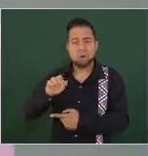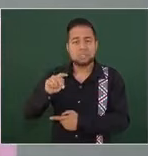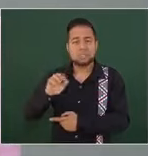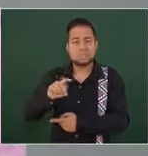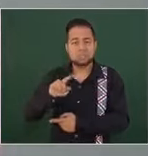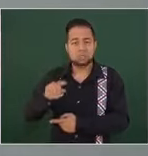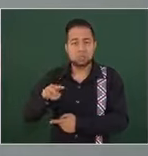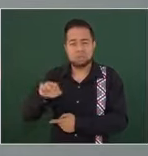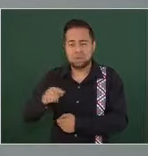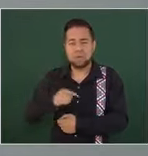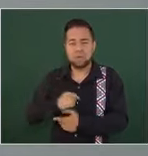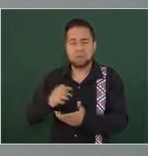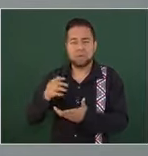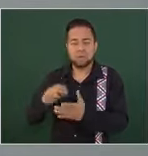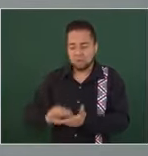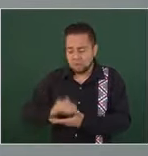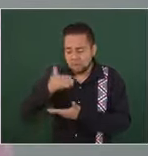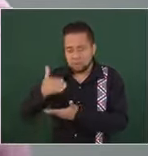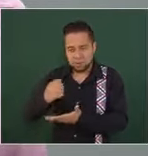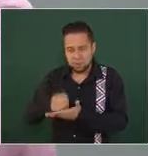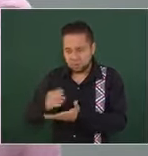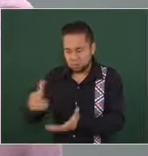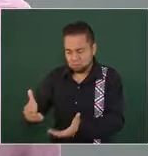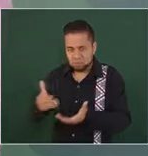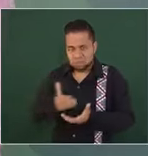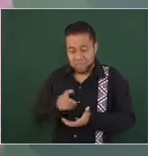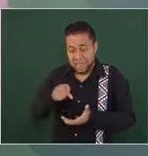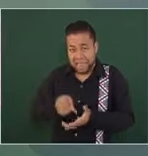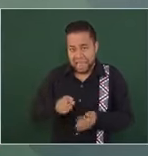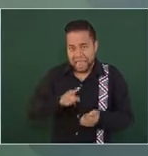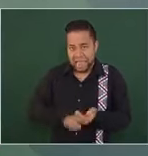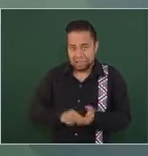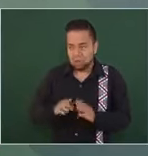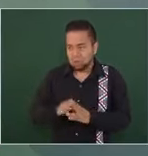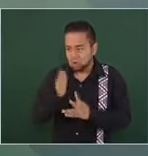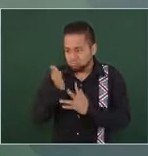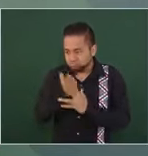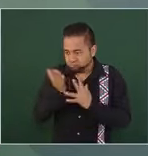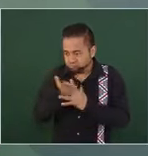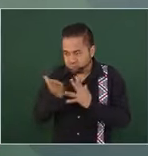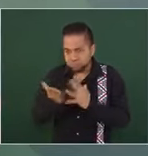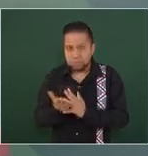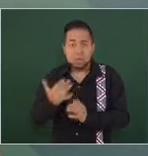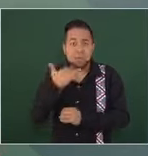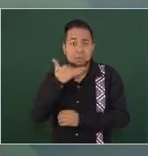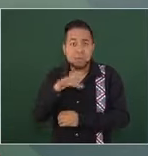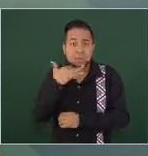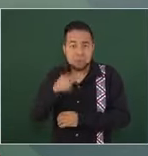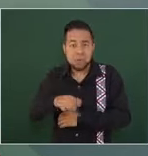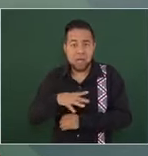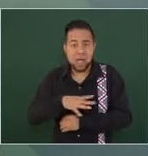desde el mismo reparto del tesoro ya hay corrupción